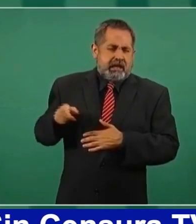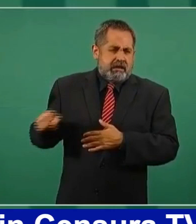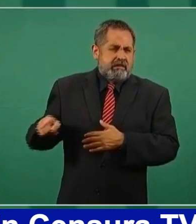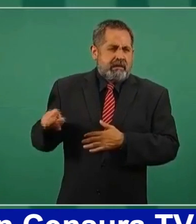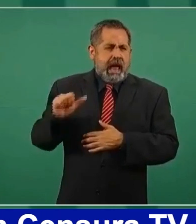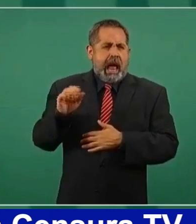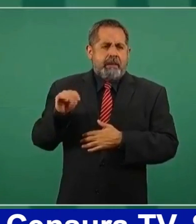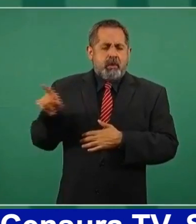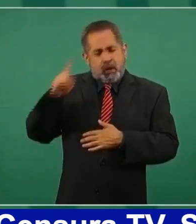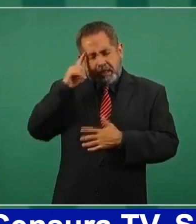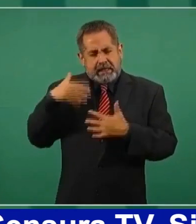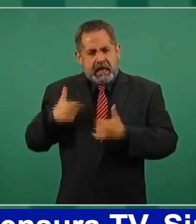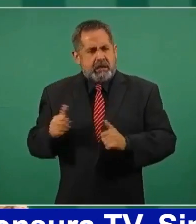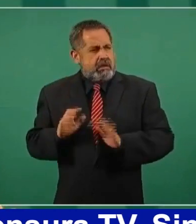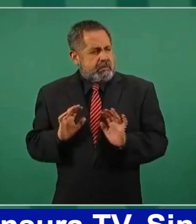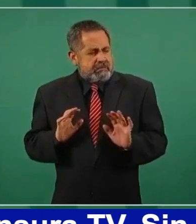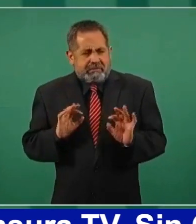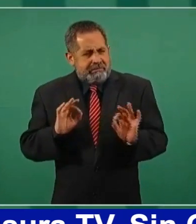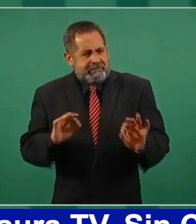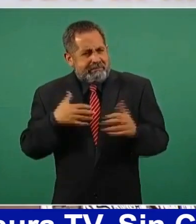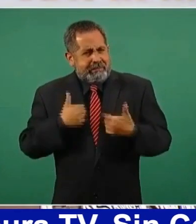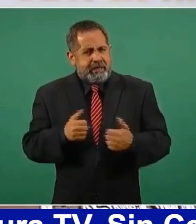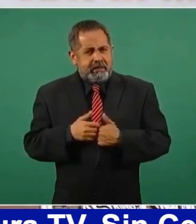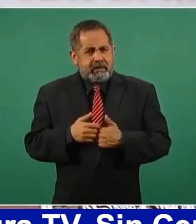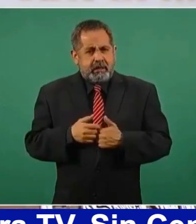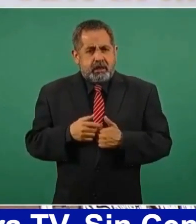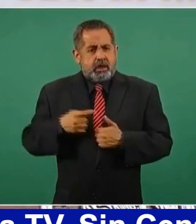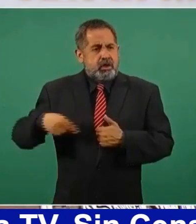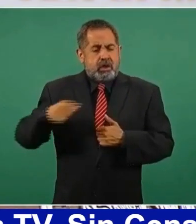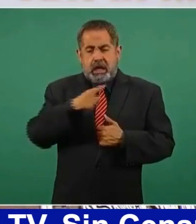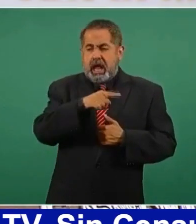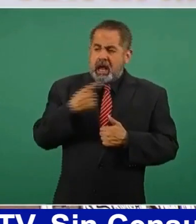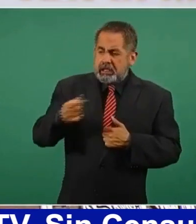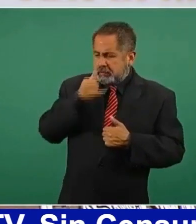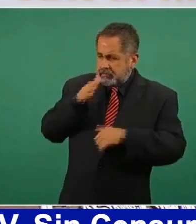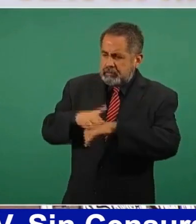y nunca hubo un reclamo.